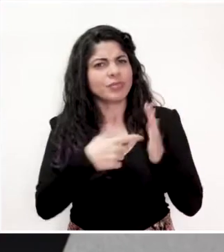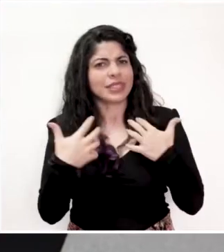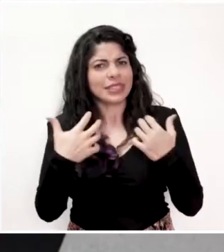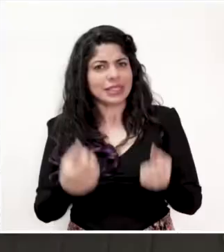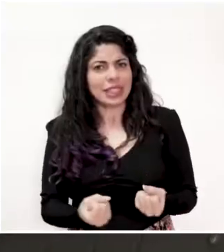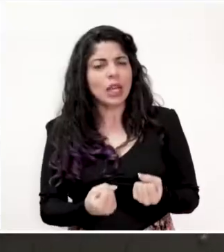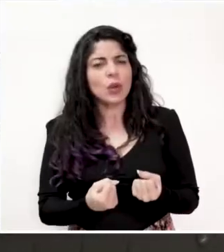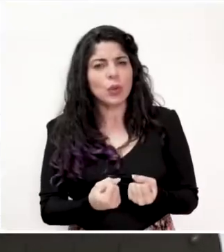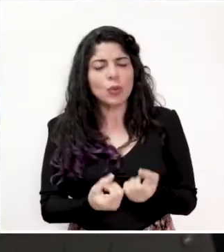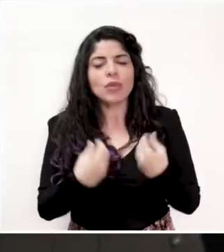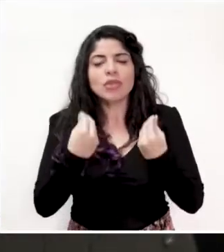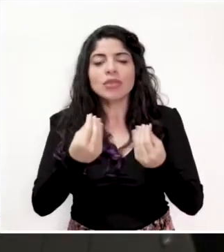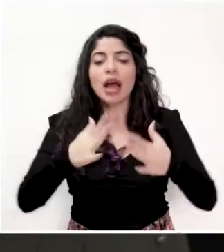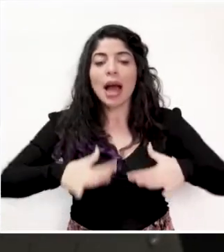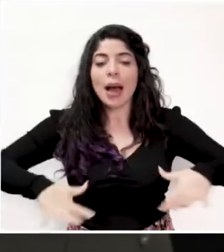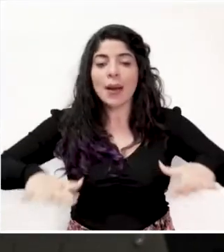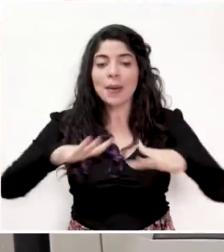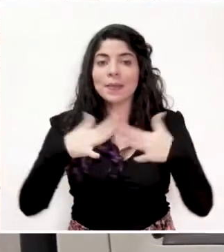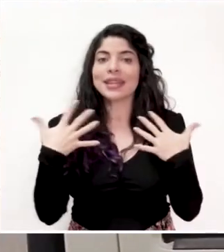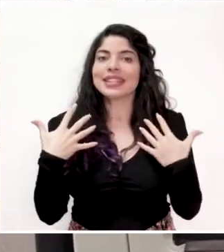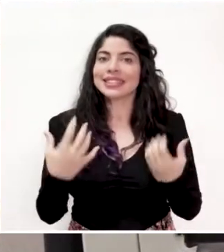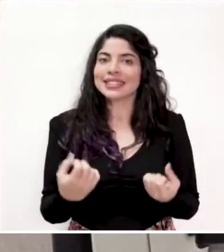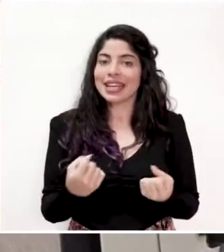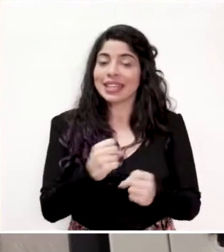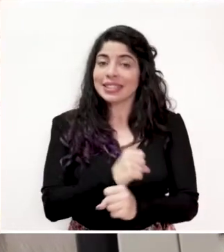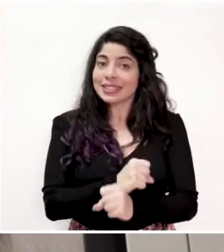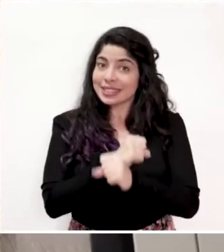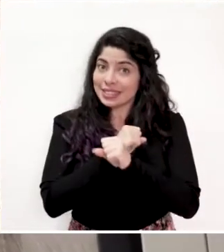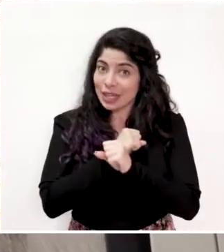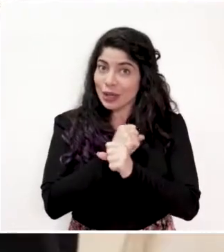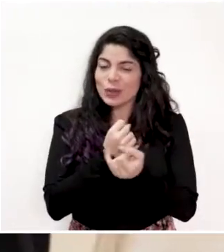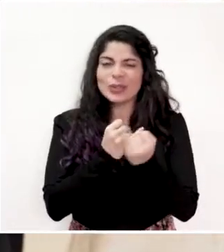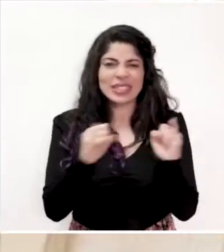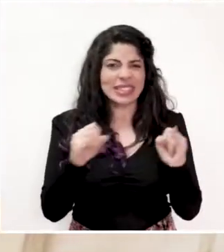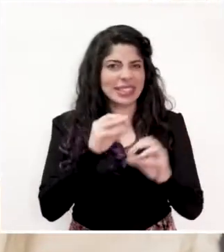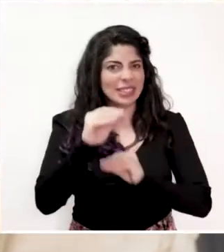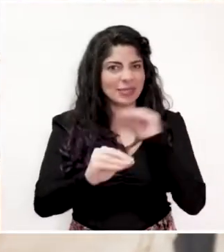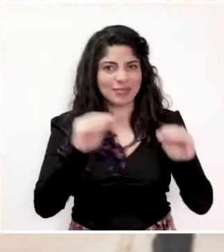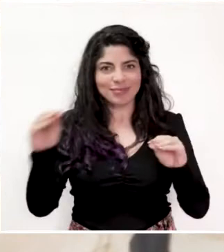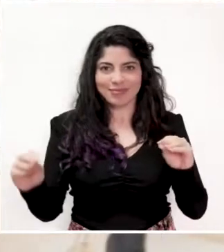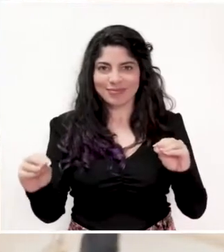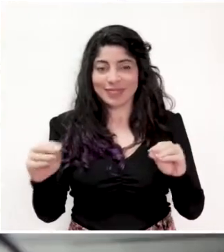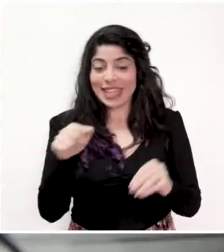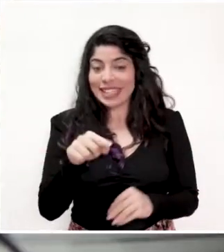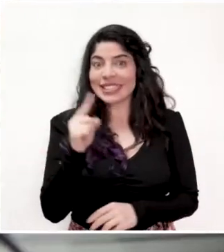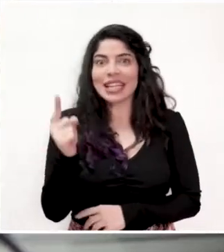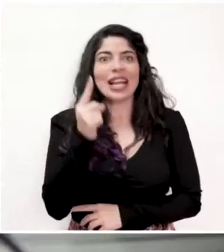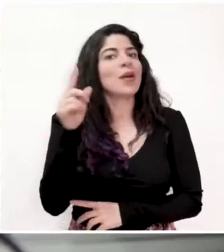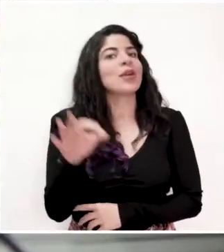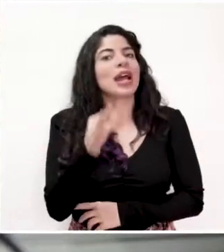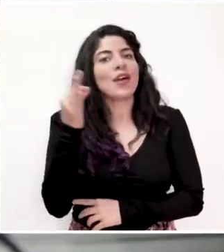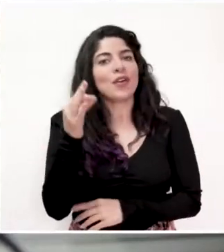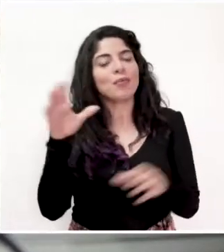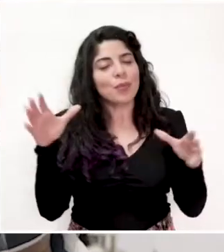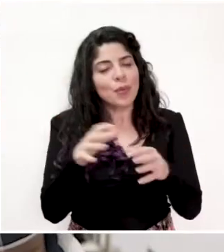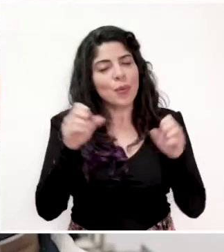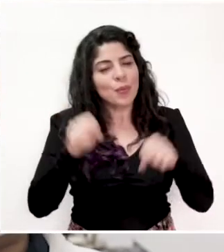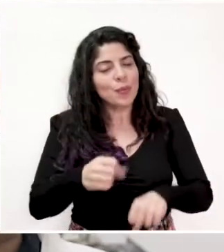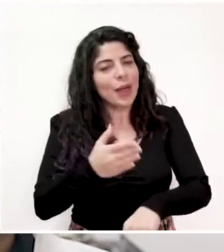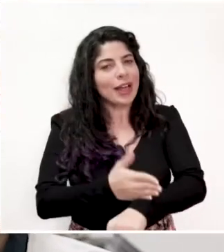estándares sanitarios y crear ambientes sanos, seguros y libres de contagio. Solo así